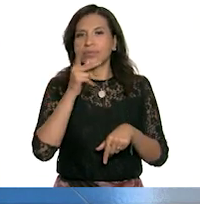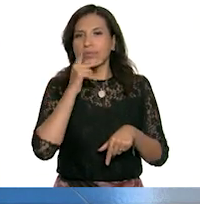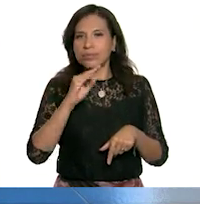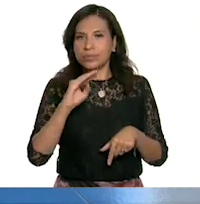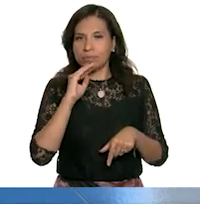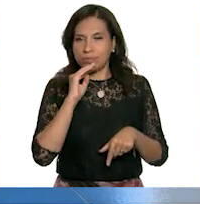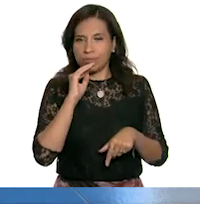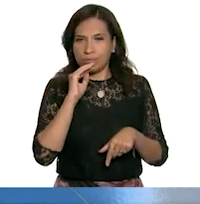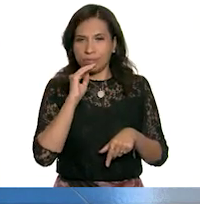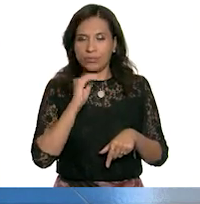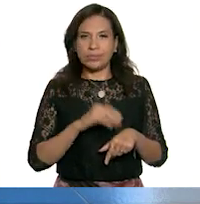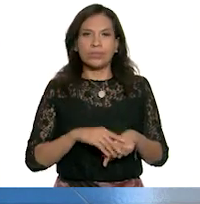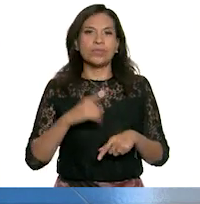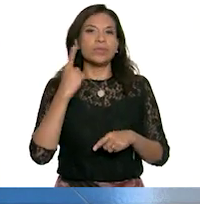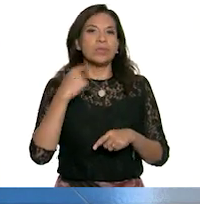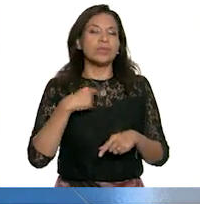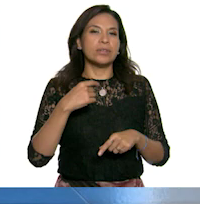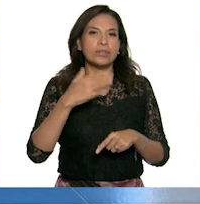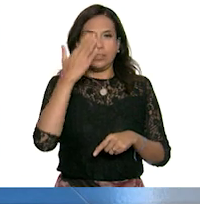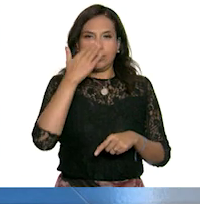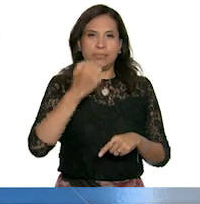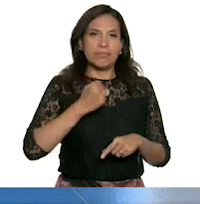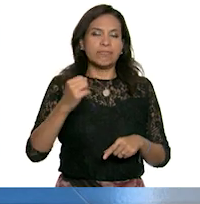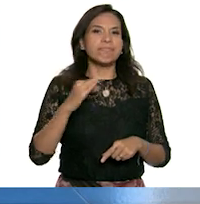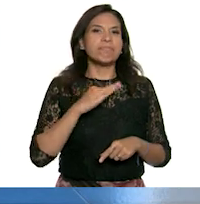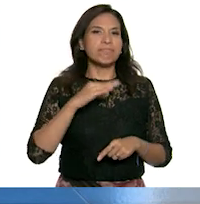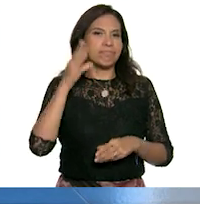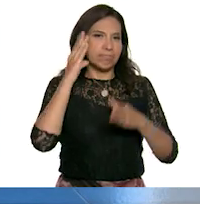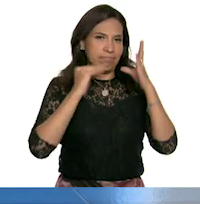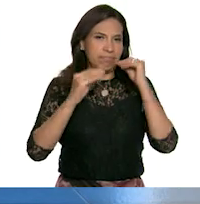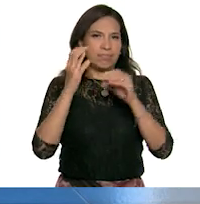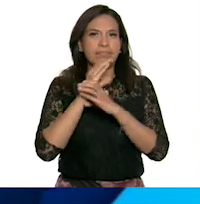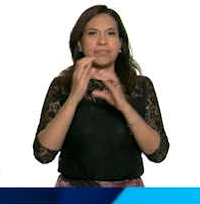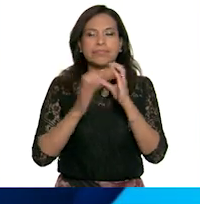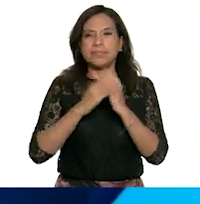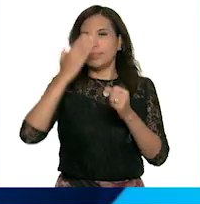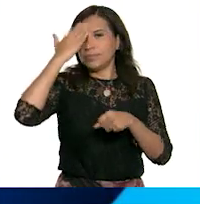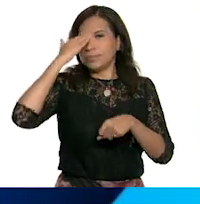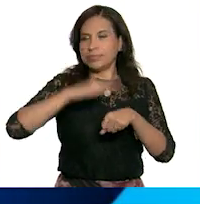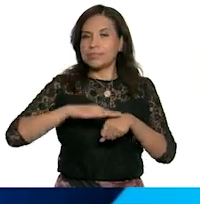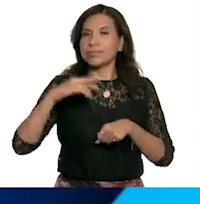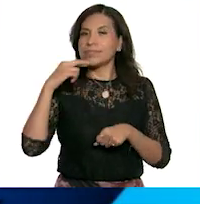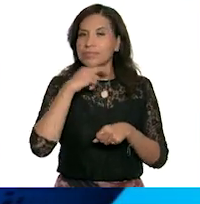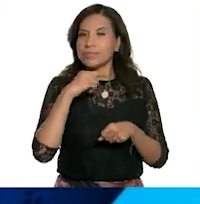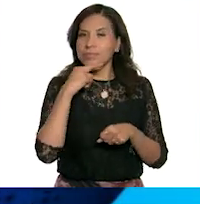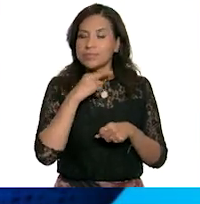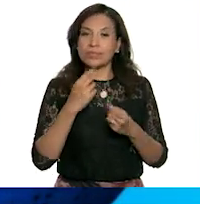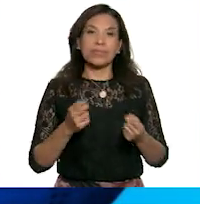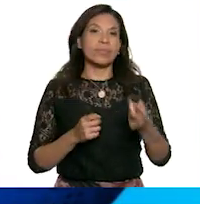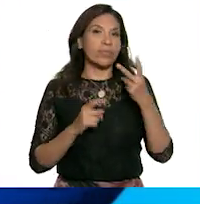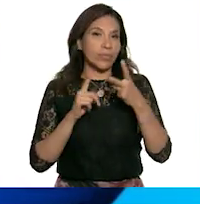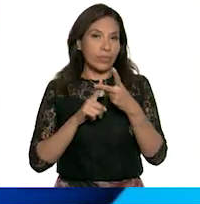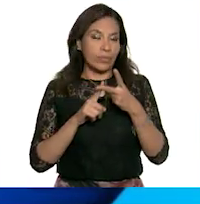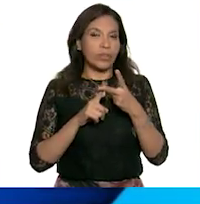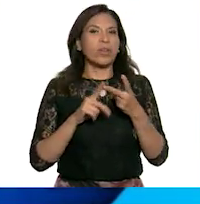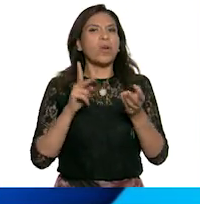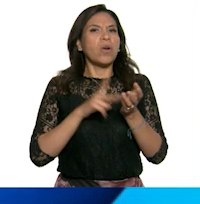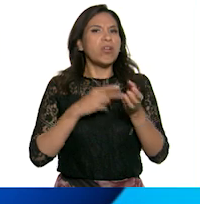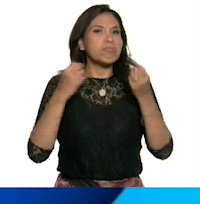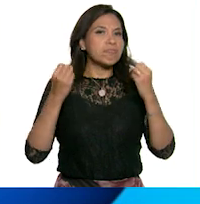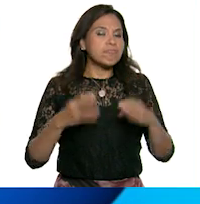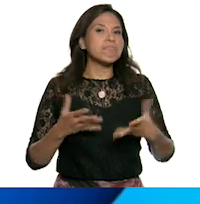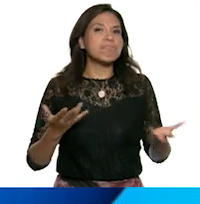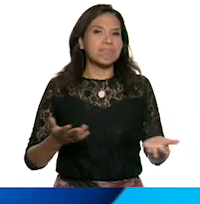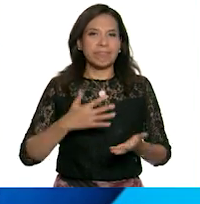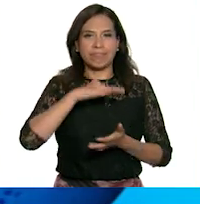papás. Una de mis habilidades es que puedo aprenderme cosas de memoria muy rápido. Dos. Si me vuelvo a perder,